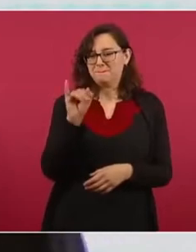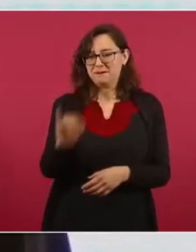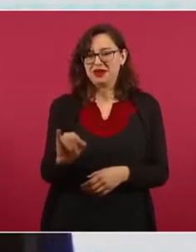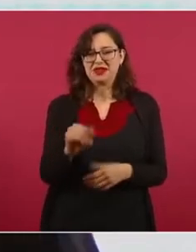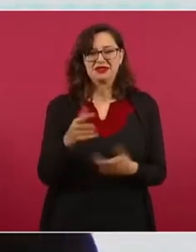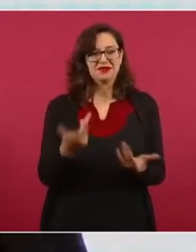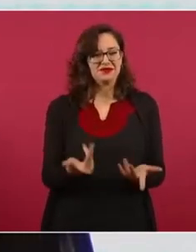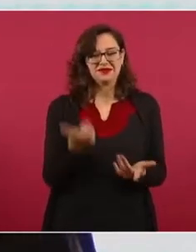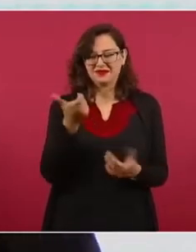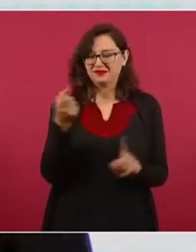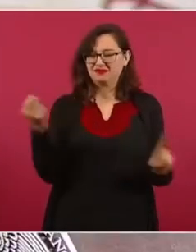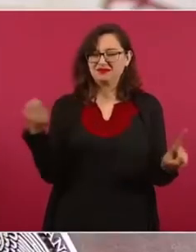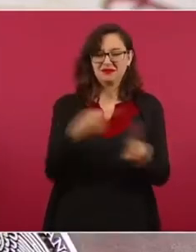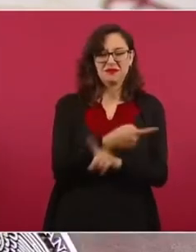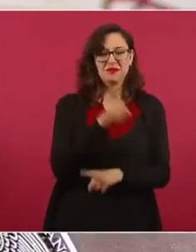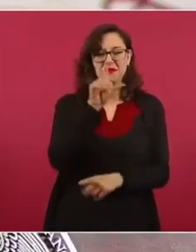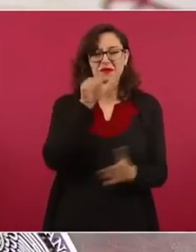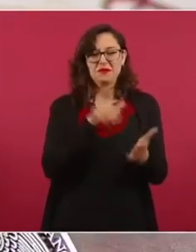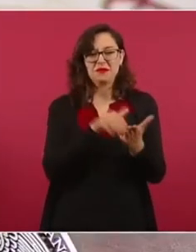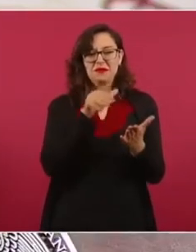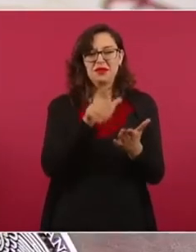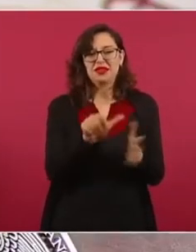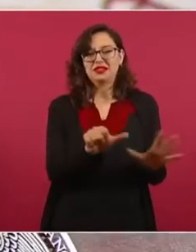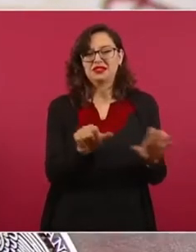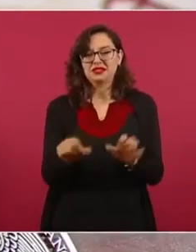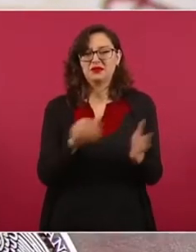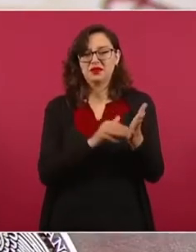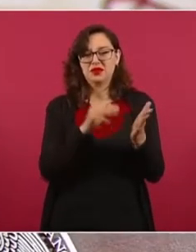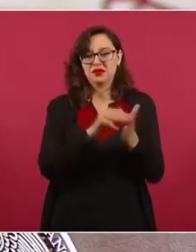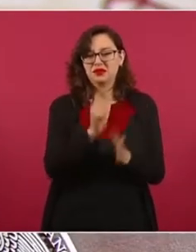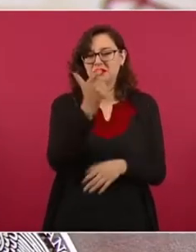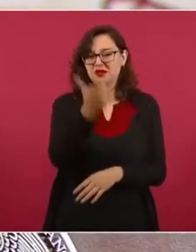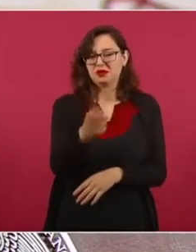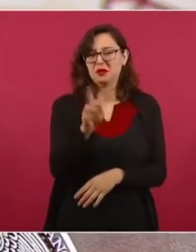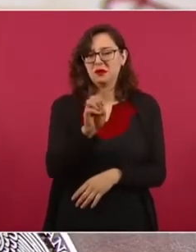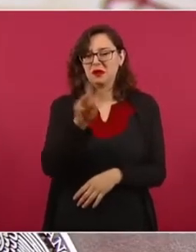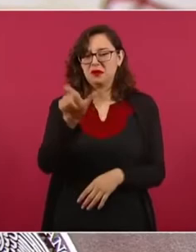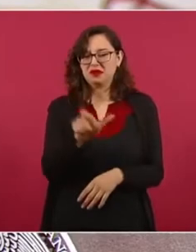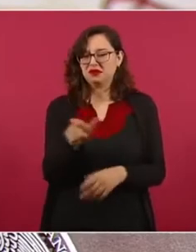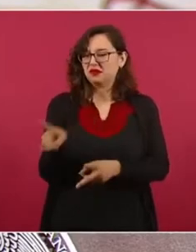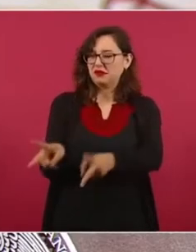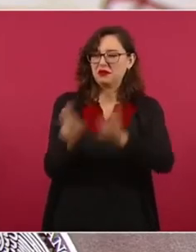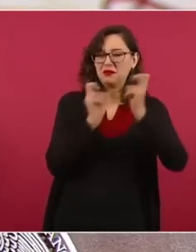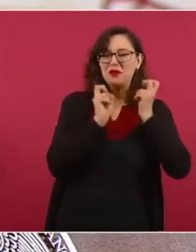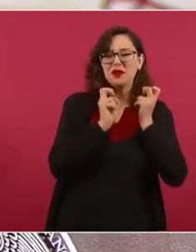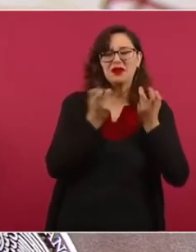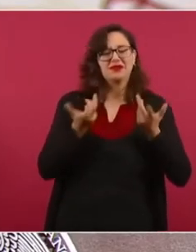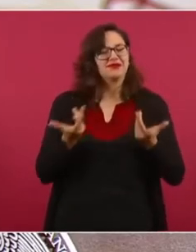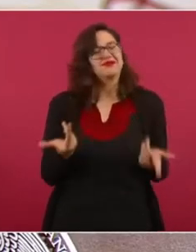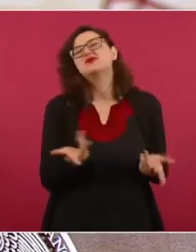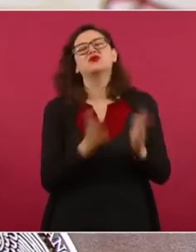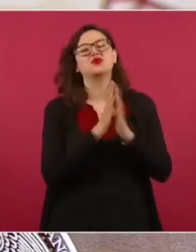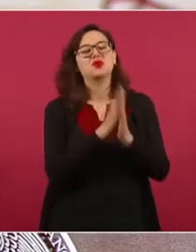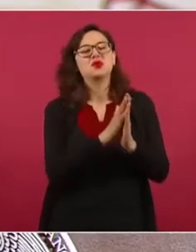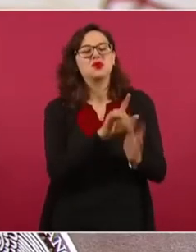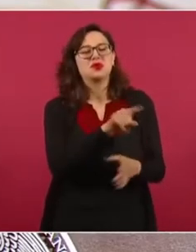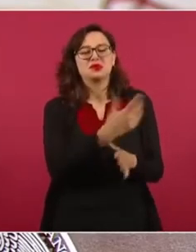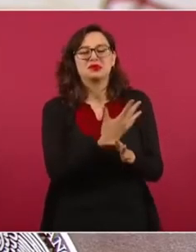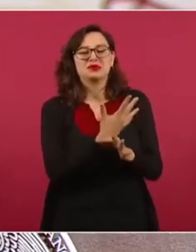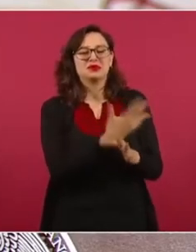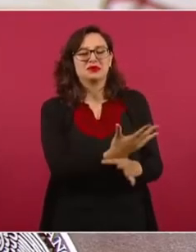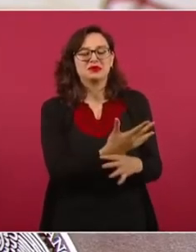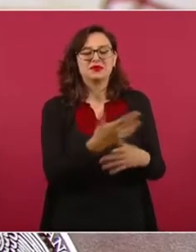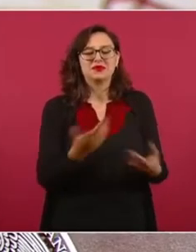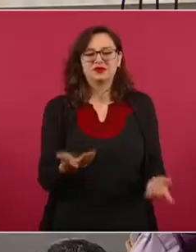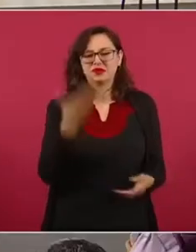desvío de mil 600 millones de pesos de Pemex. Ni siquiera le preguntó, bueno, esto es conocido como el